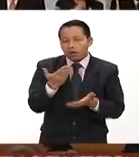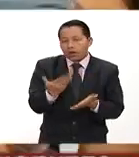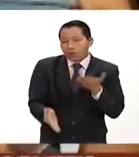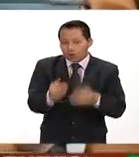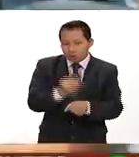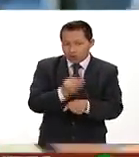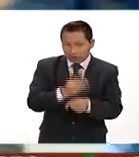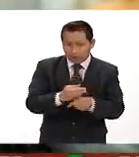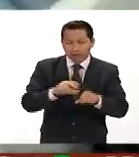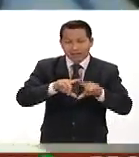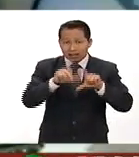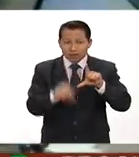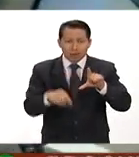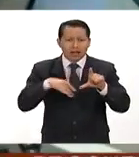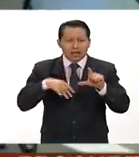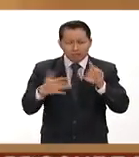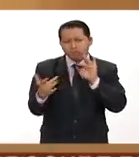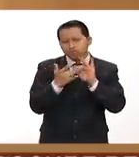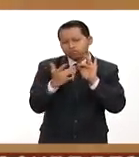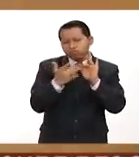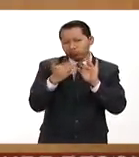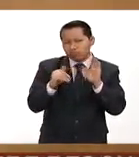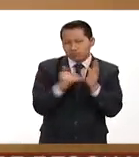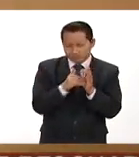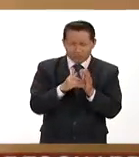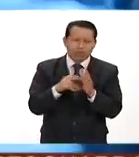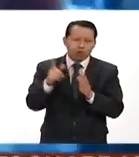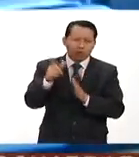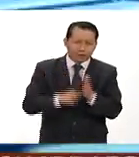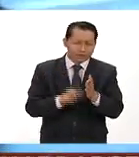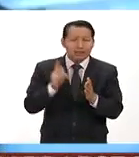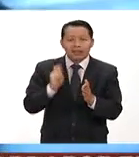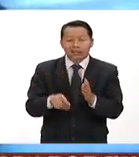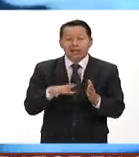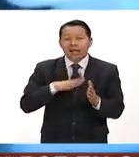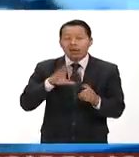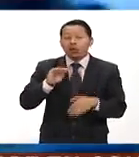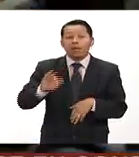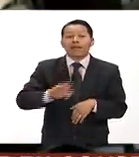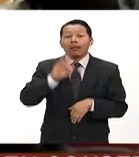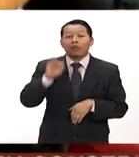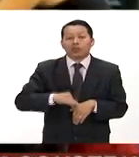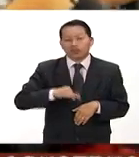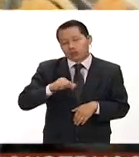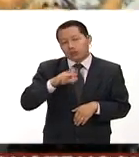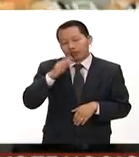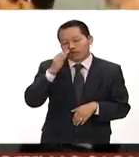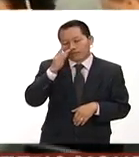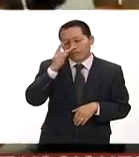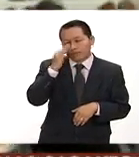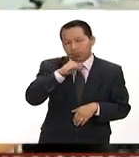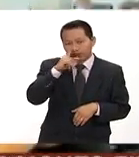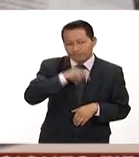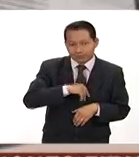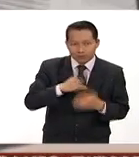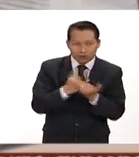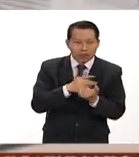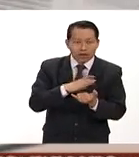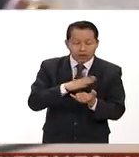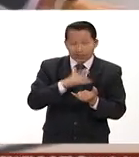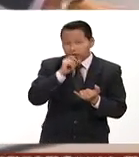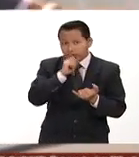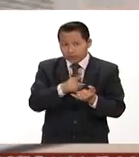nacional se reciben 10 millones de llamadas de emergencia por mes de las cuales el 90% son falsas hizo un llamado a la